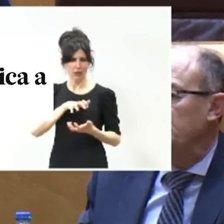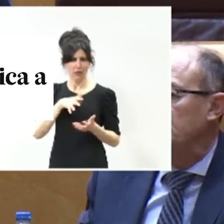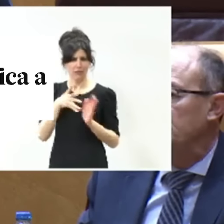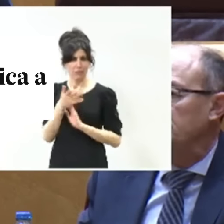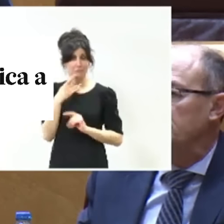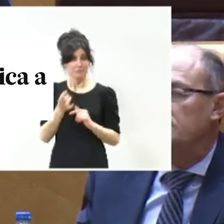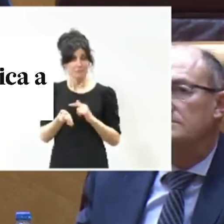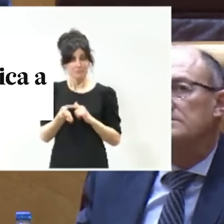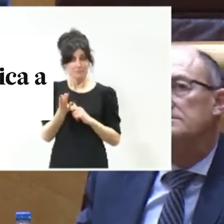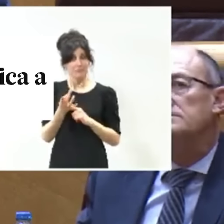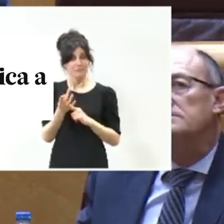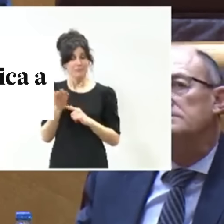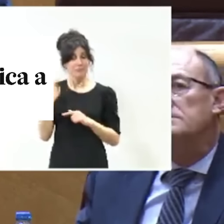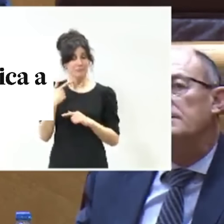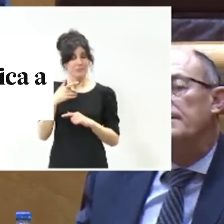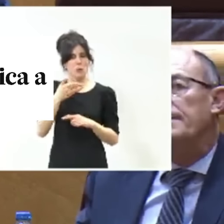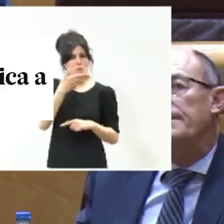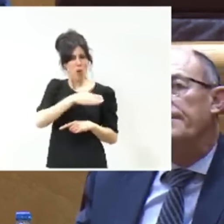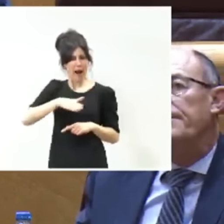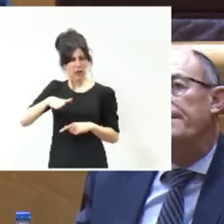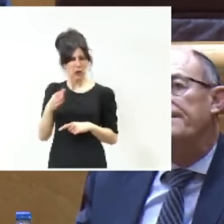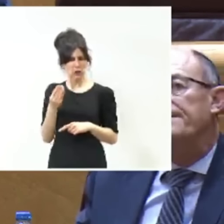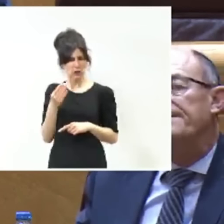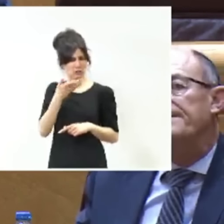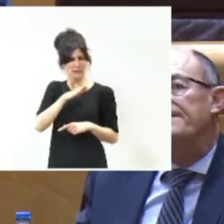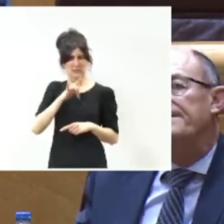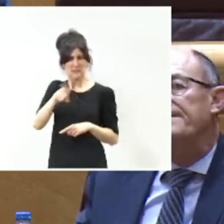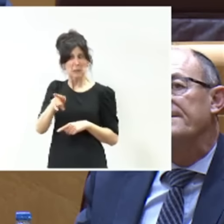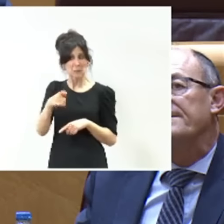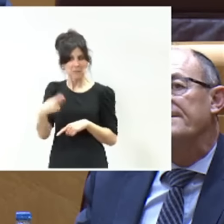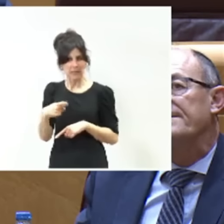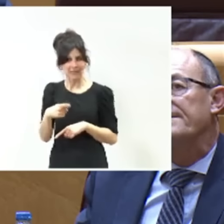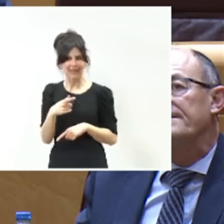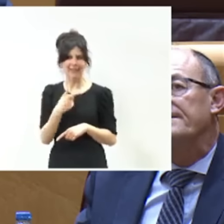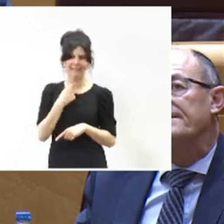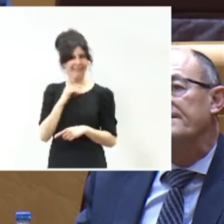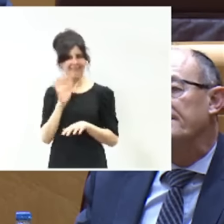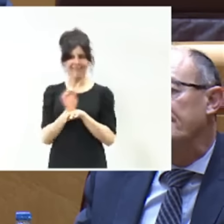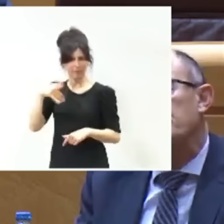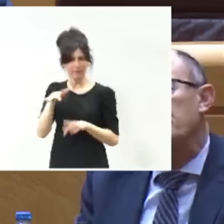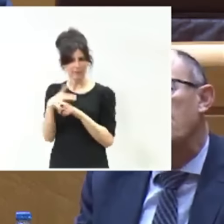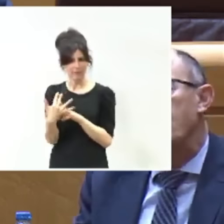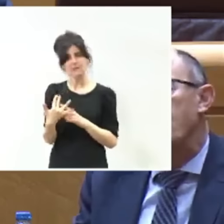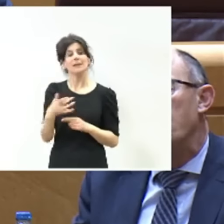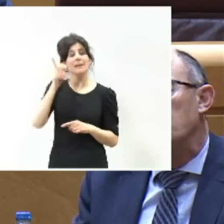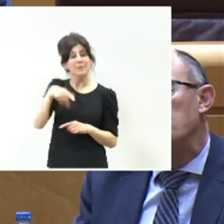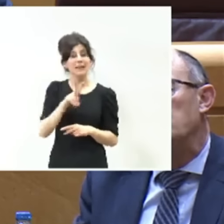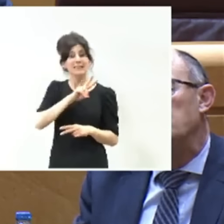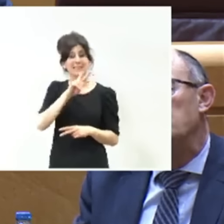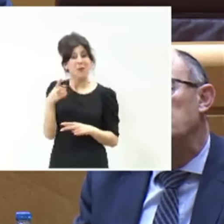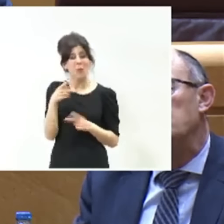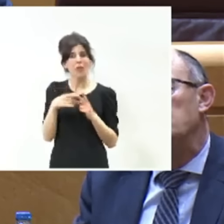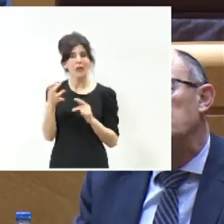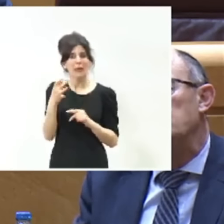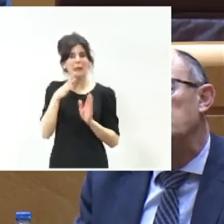produce cuando había cientos de miles de muertos y el presidente se ríe. Por eso pasará a la historia. En todo el centro del